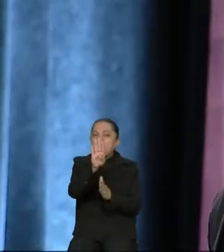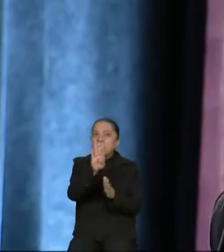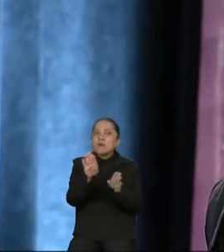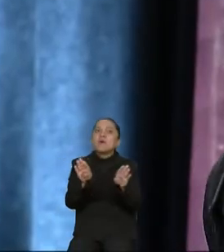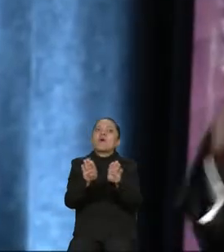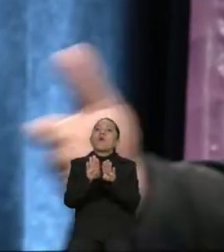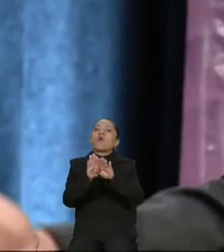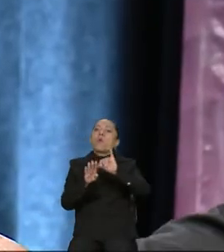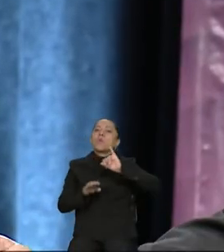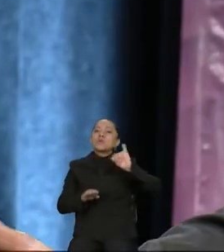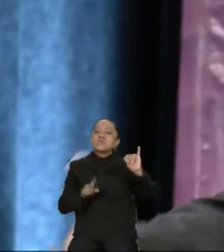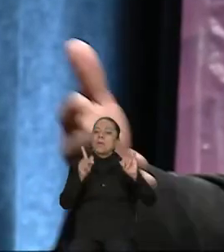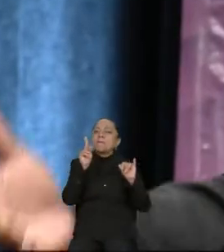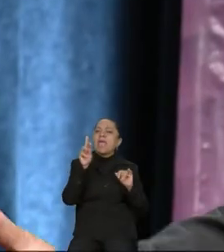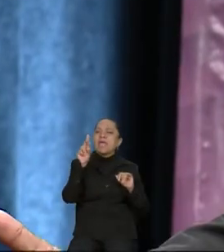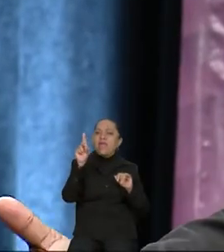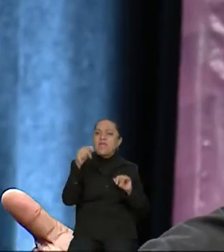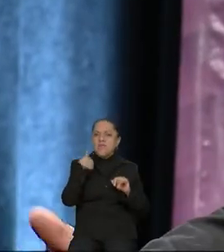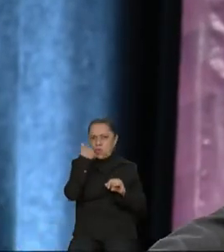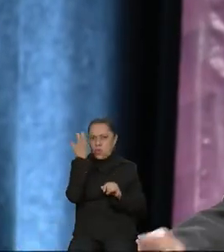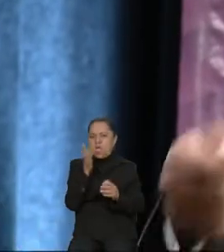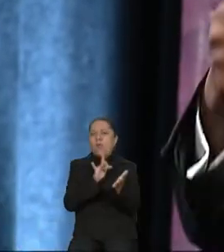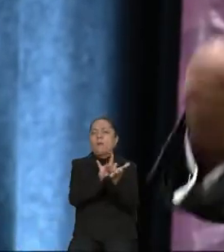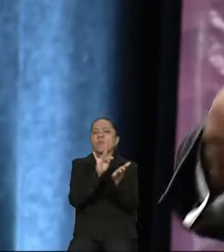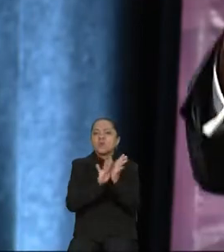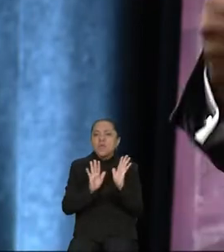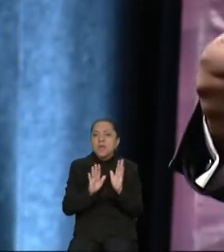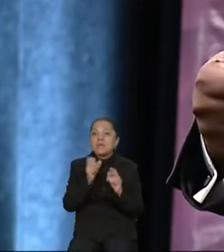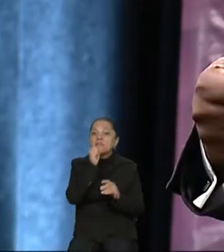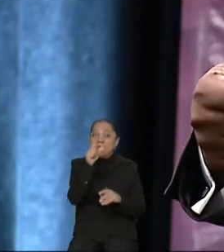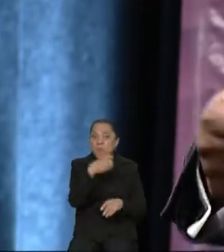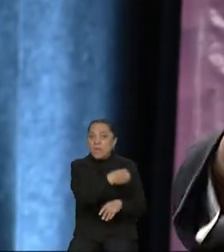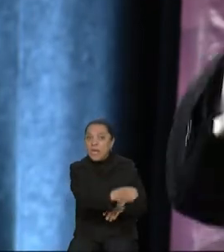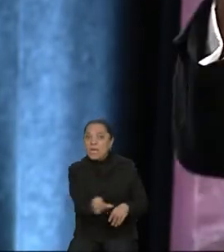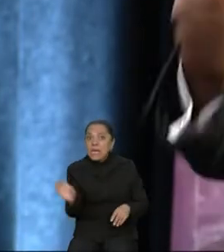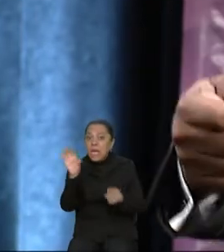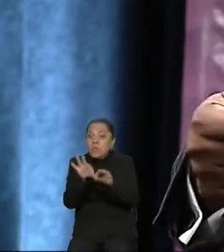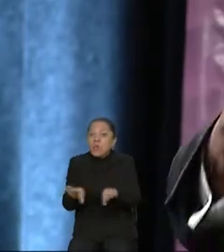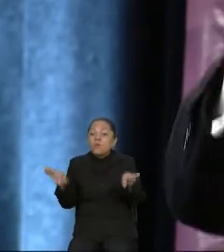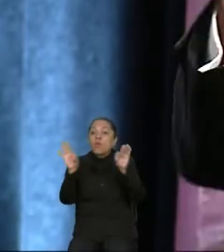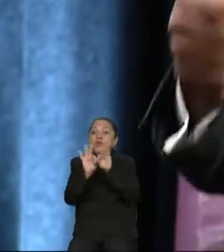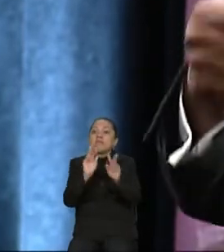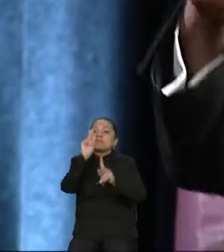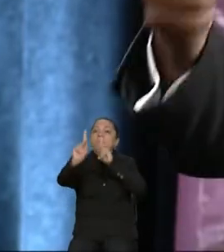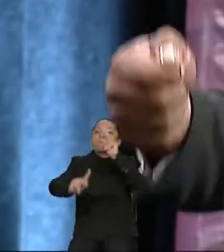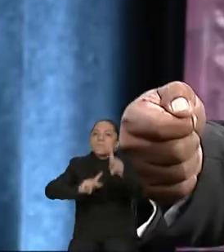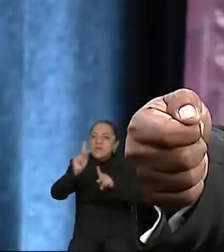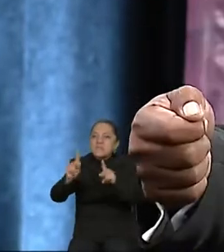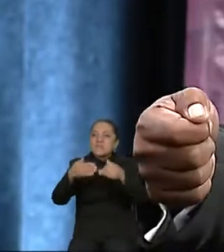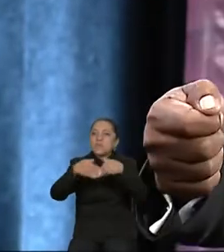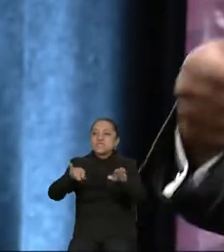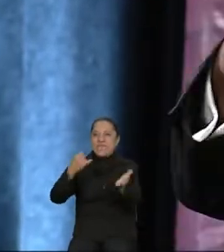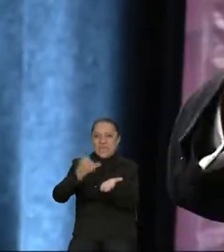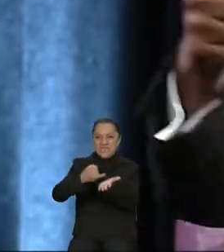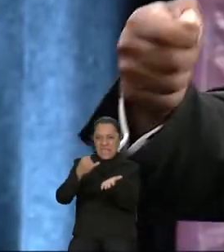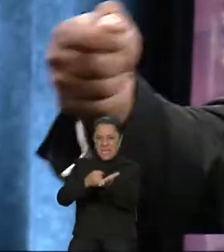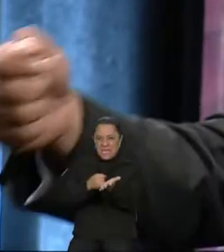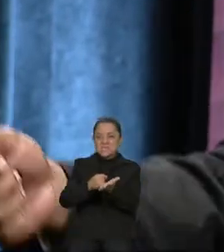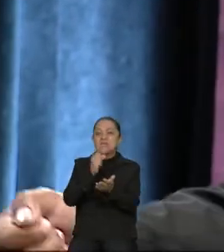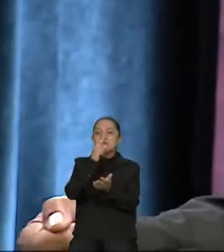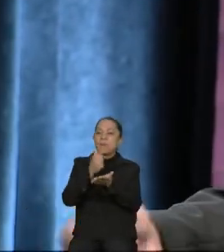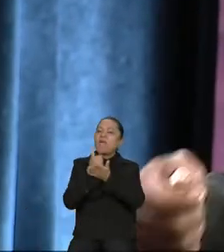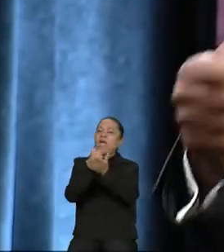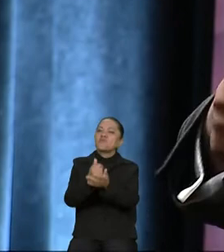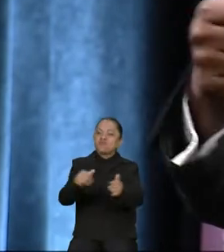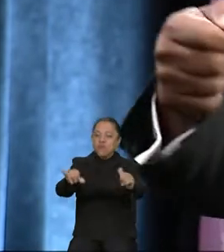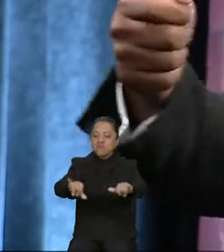PRD. Y el campo, que es importante el campo, con crédito a tu palabra, para ayudarlos y también con fertilizantes para que puedan